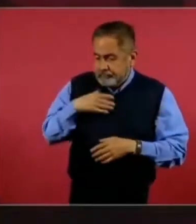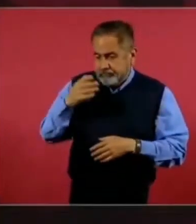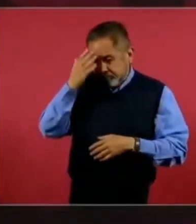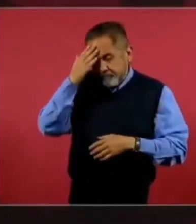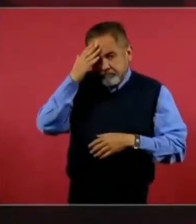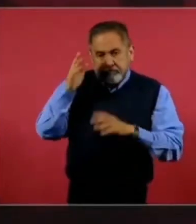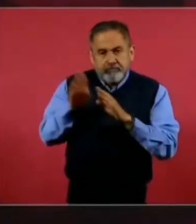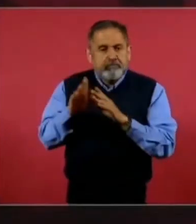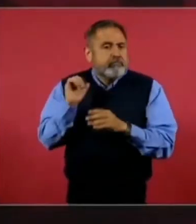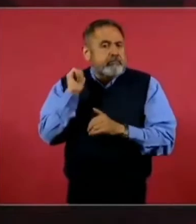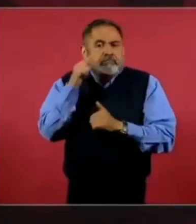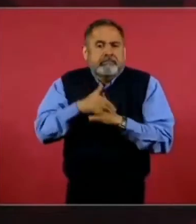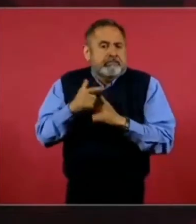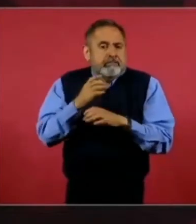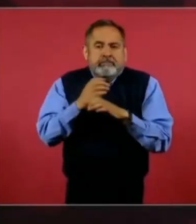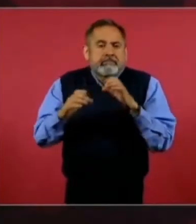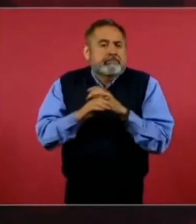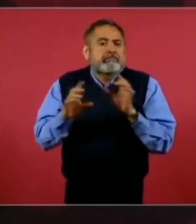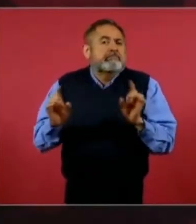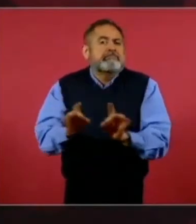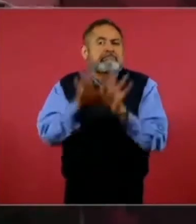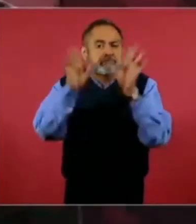por cualquier situación.